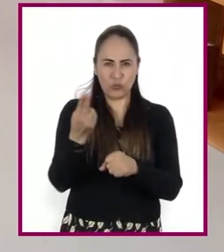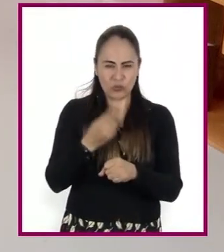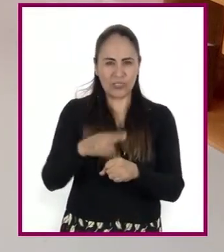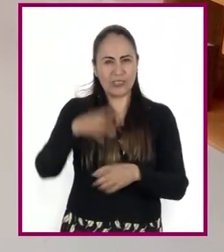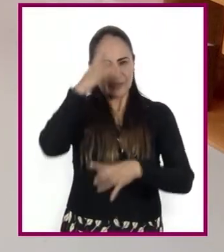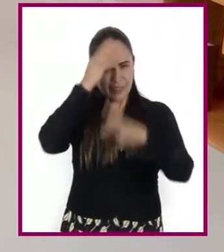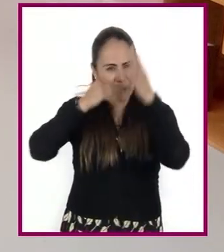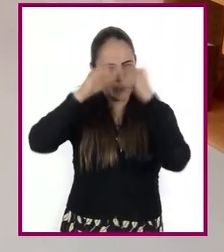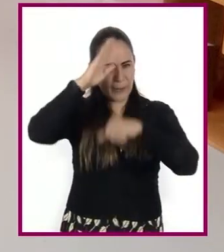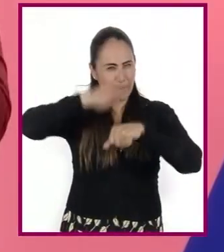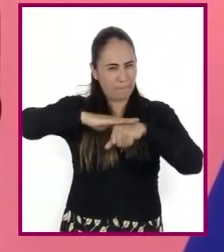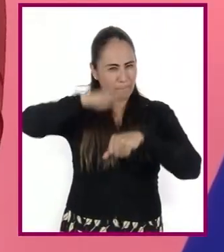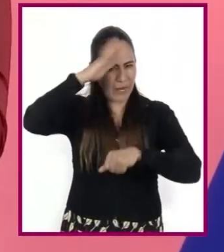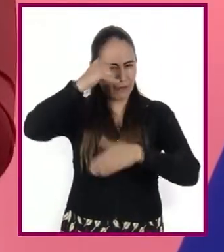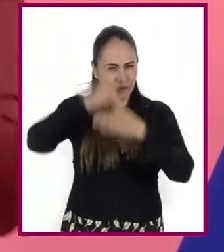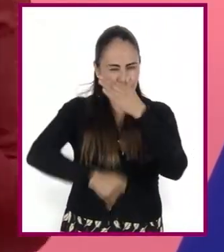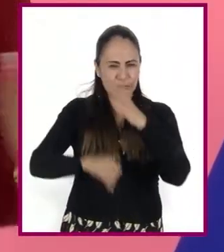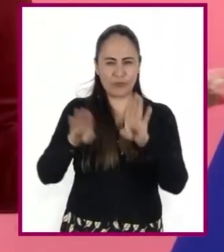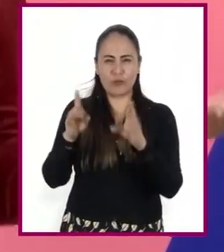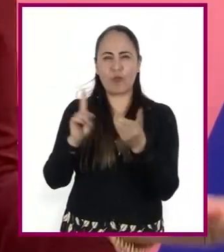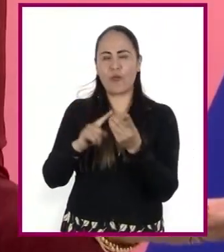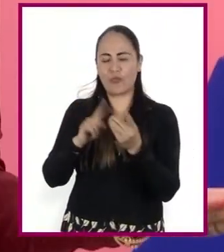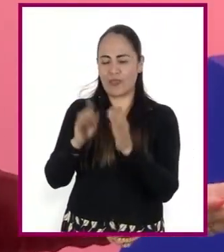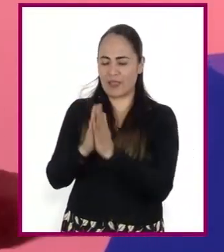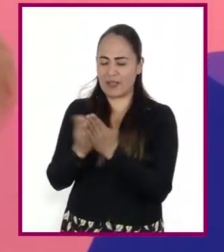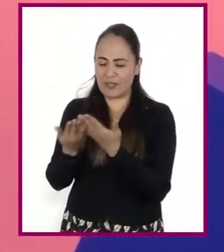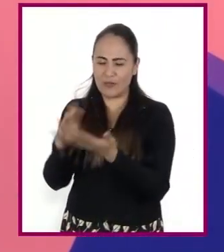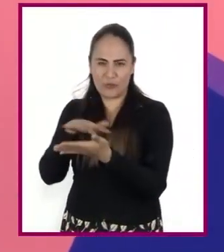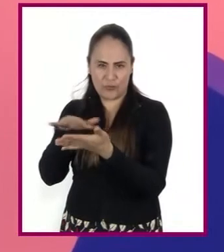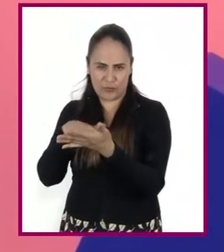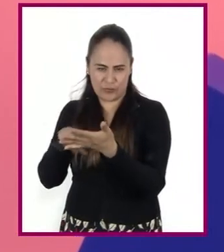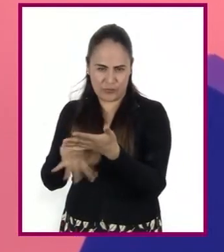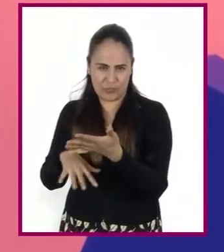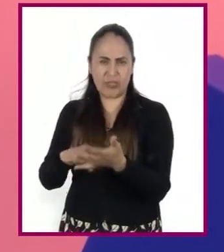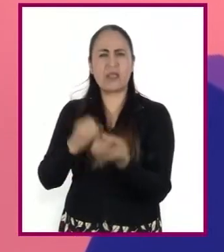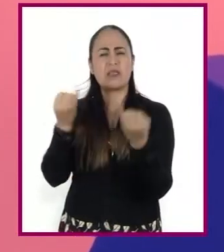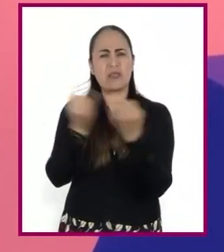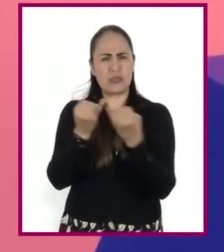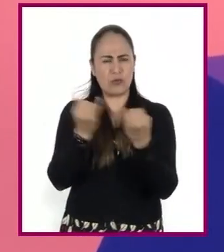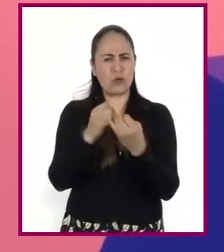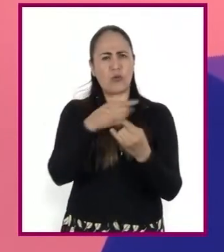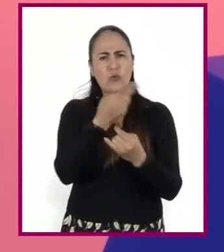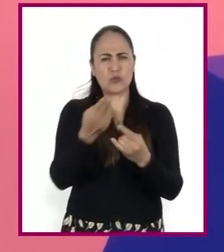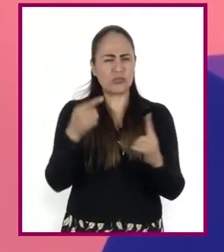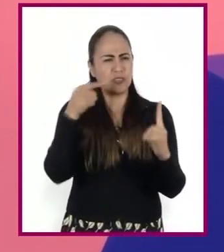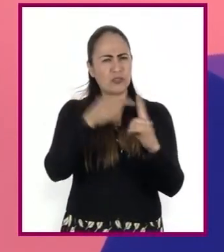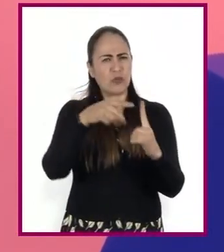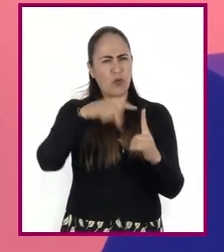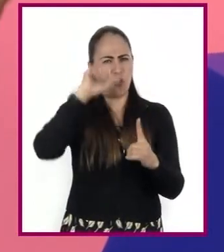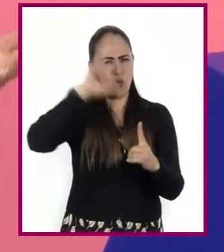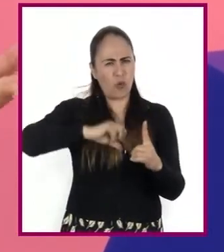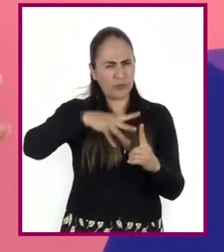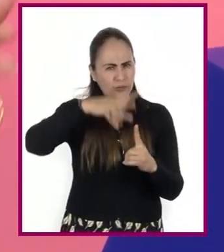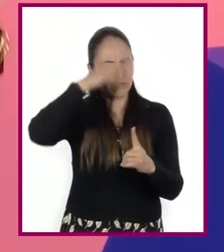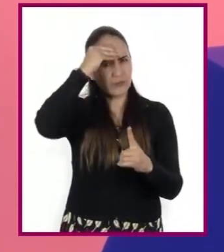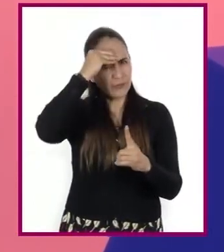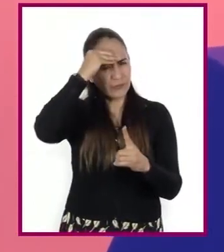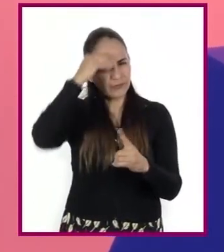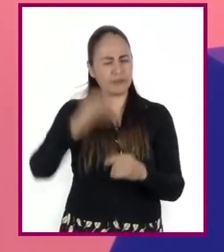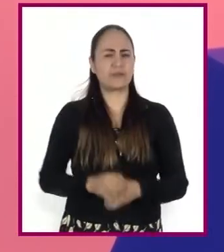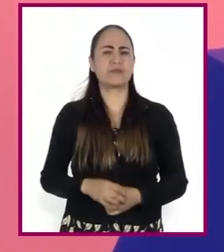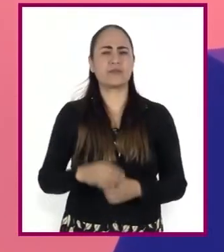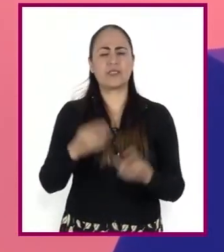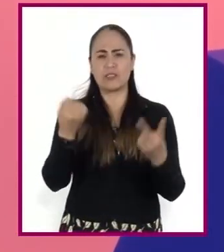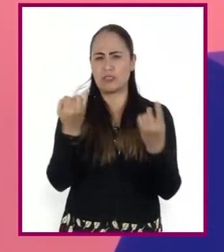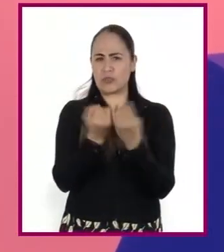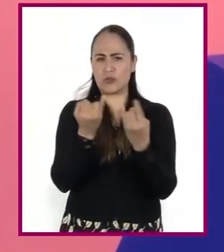contenido buscando en su libro de texto. Pueden consultar nuevamente el aprendizaje esperado y el propósito, así como